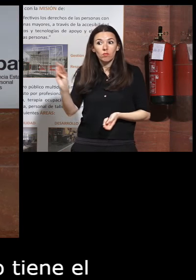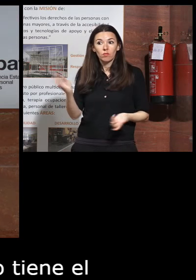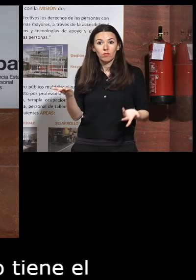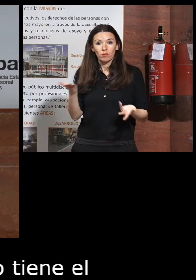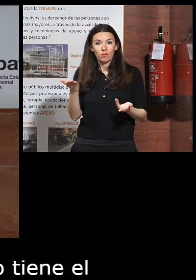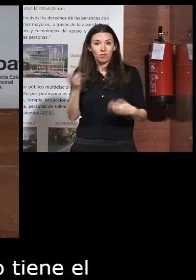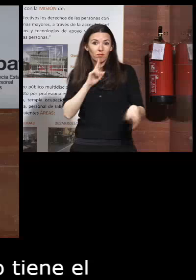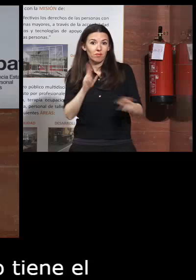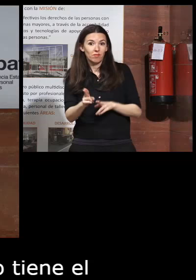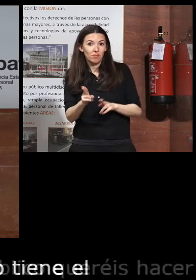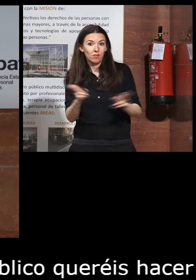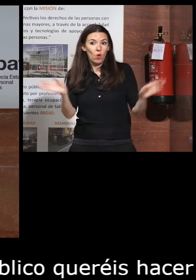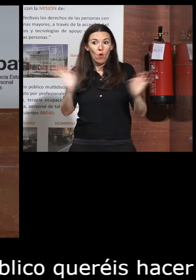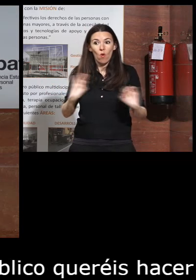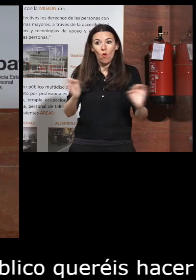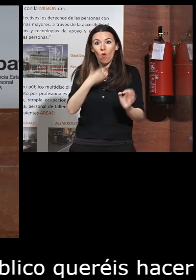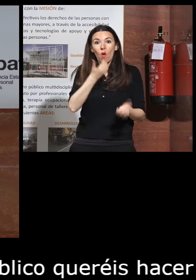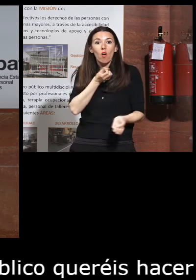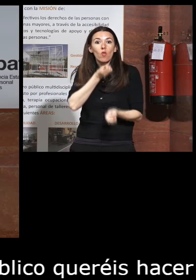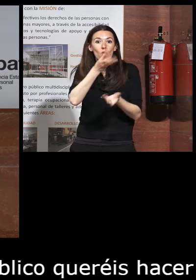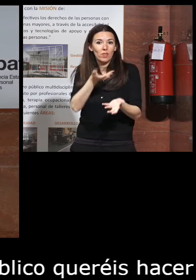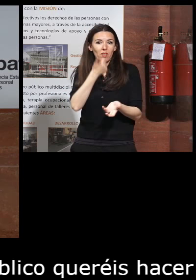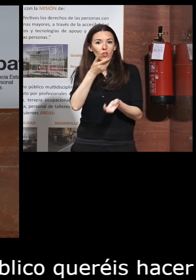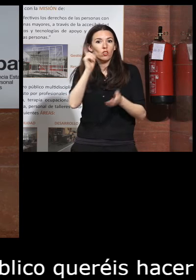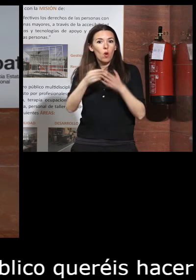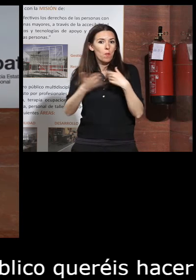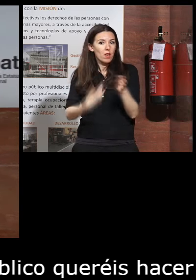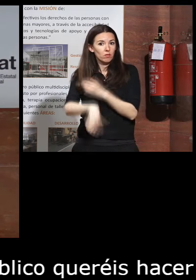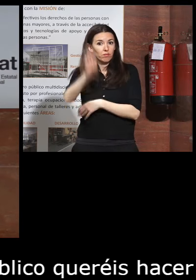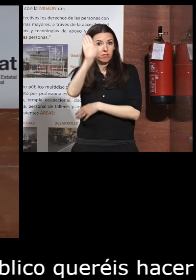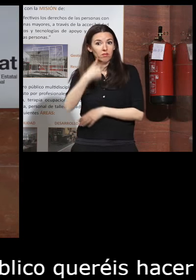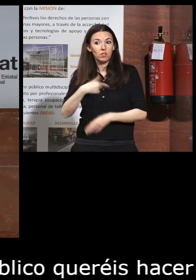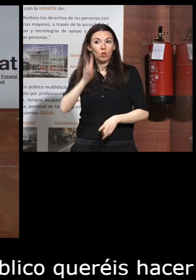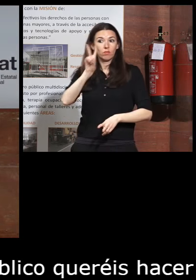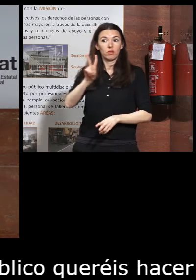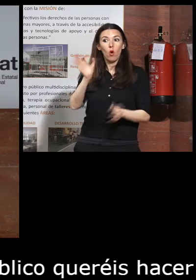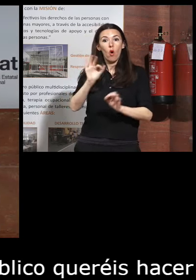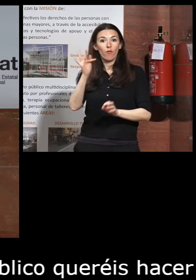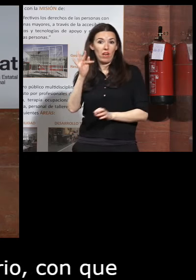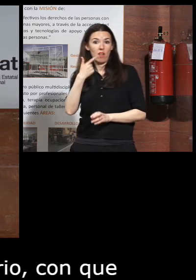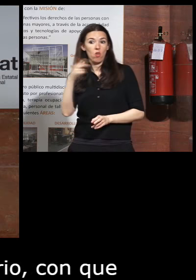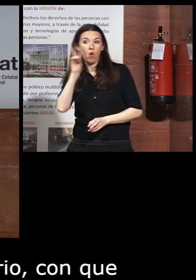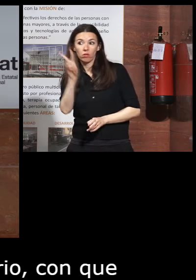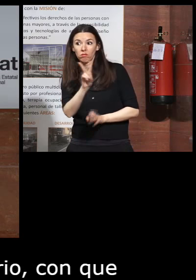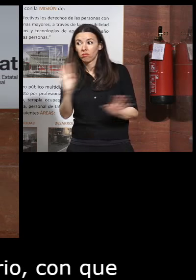respuesta o comentario con que levantéis la mano y yo os vea o Fernando os vea